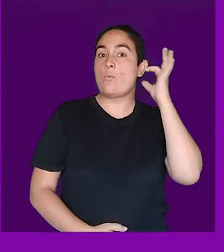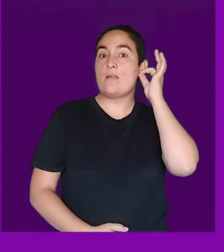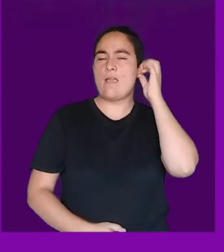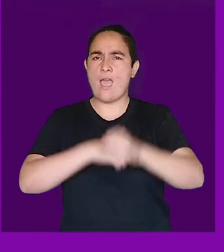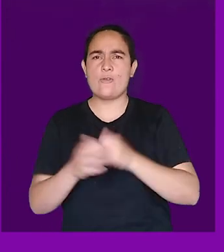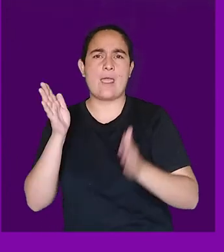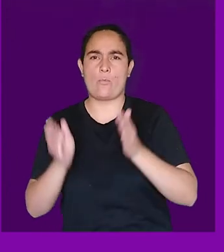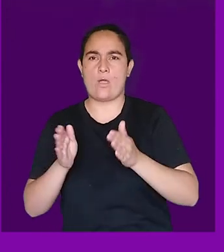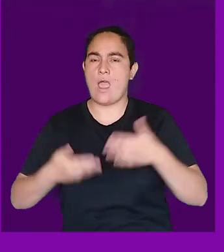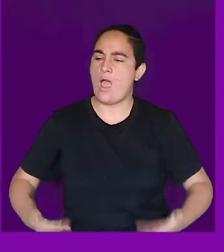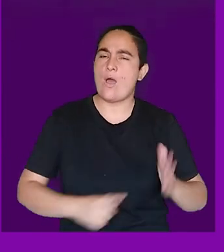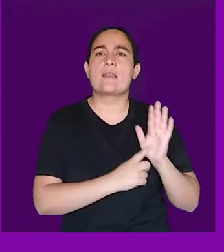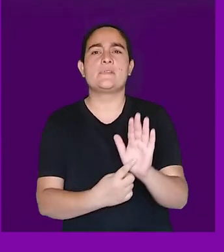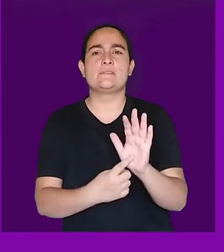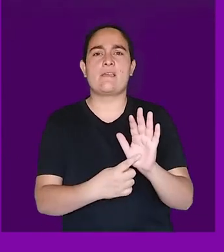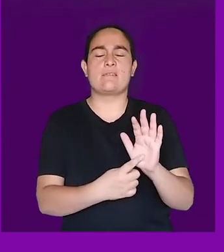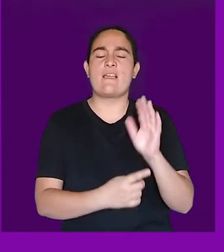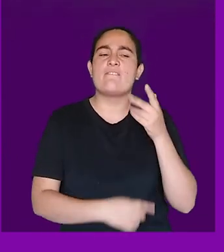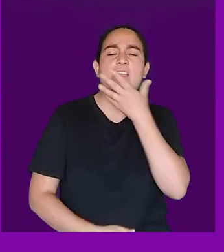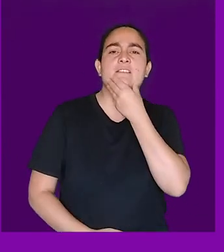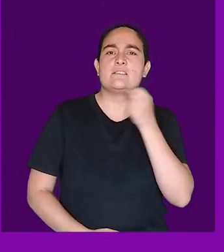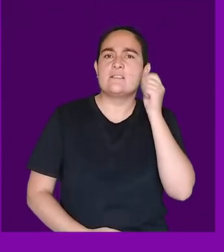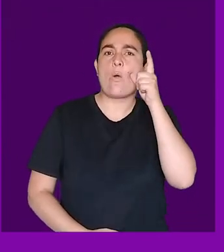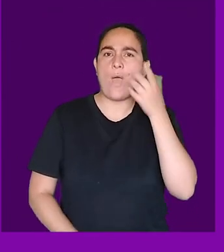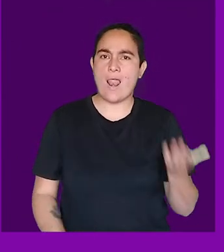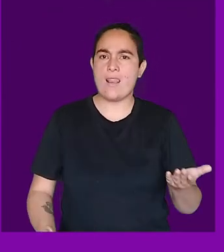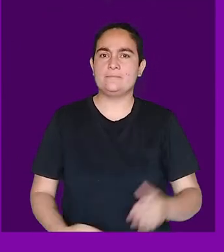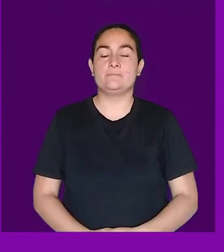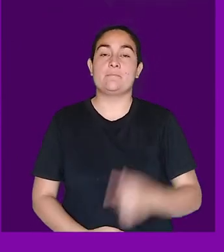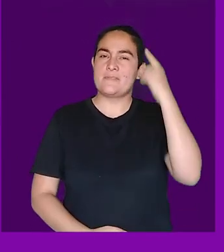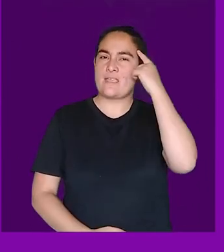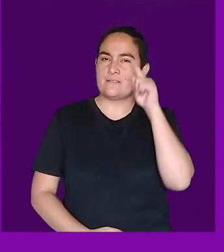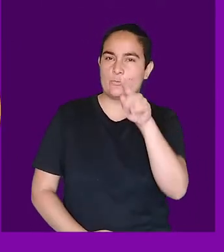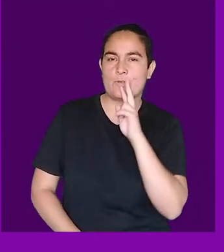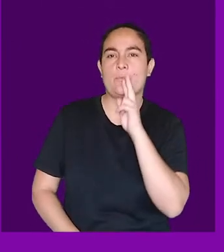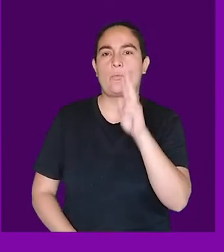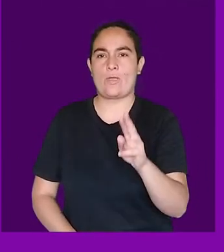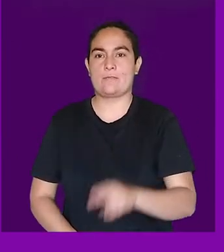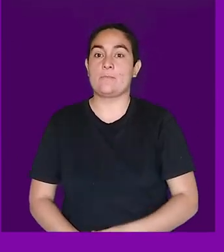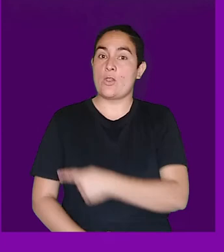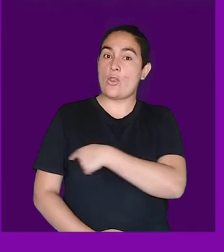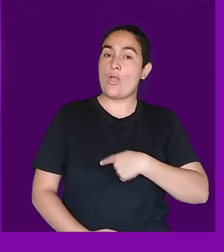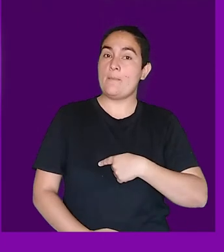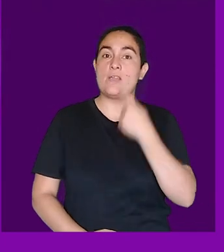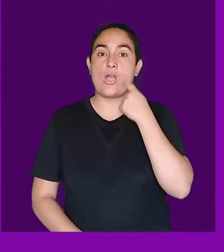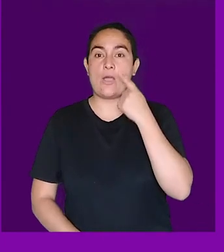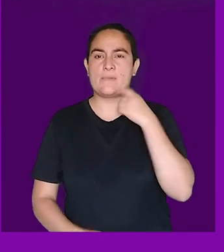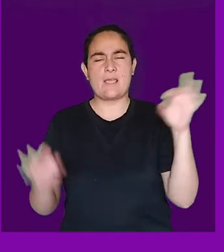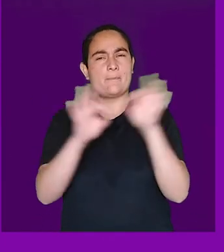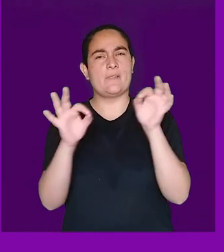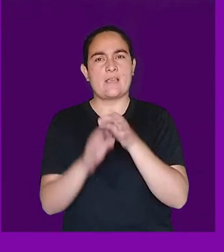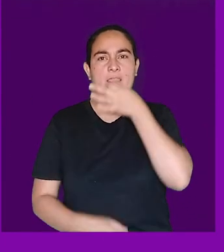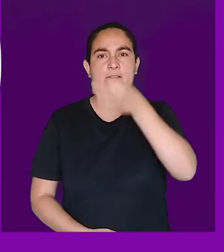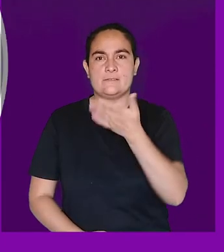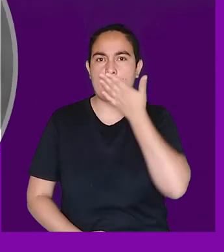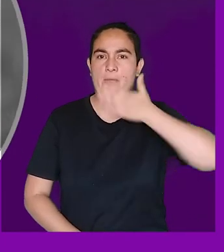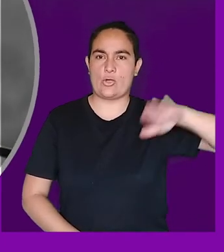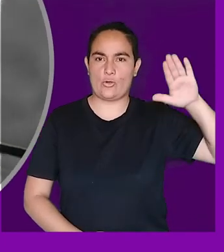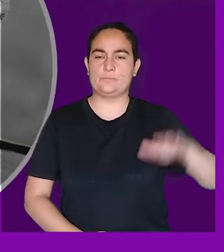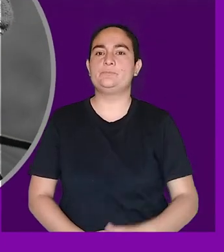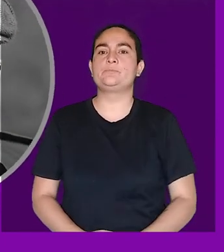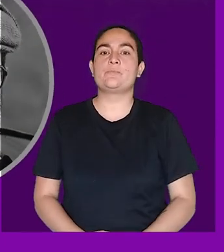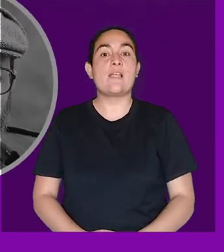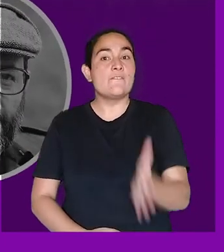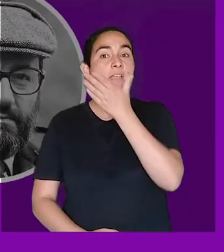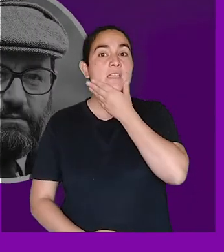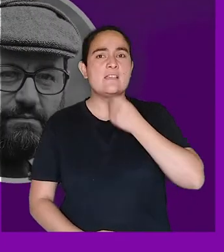representativo de la belleza femenina para nuestra época? Piensa en tu propuesta. Reforcemos lo anterior en palabras de Humberto